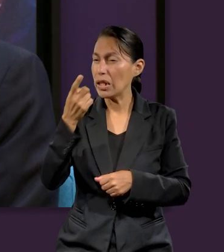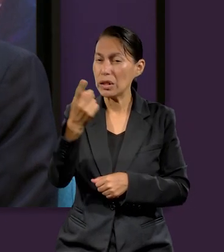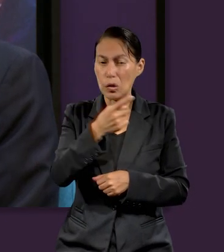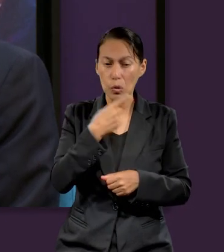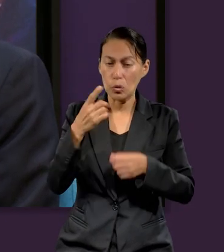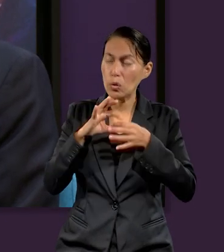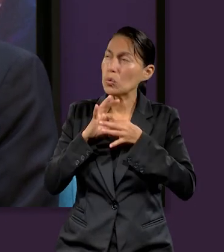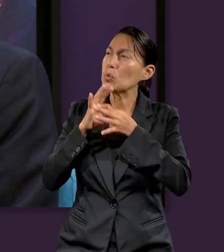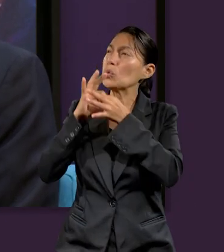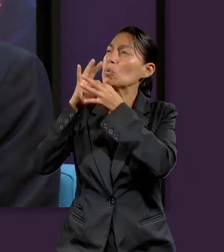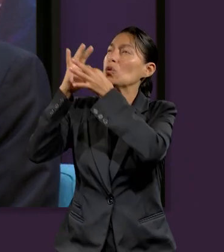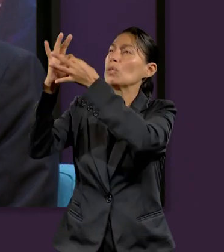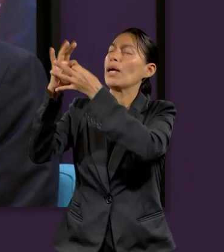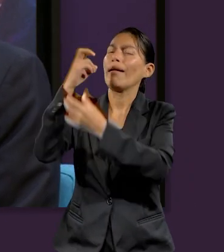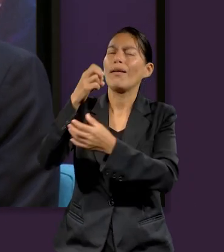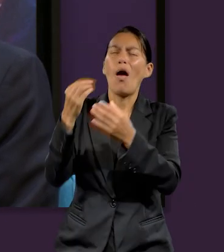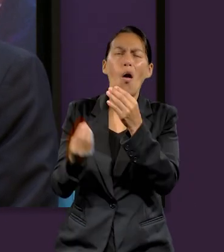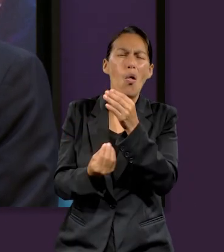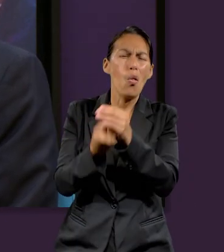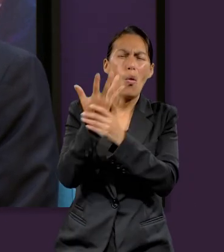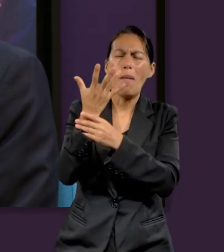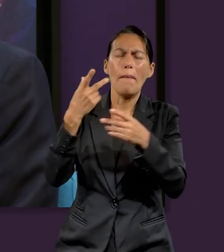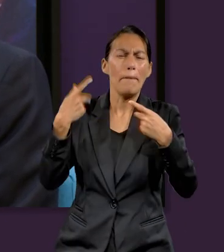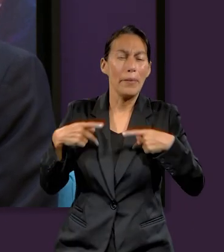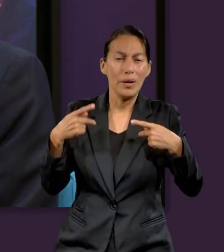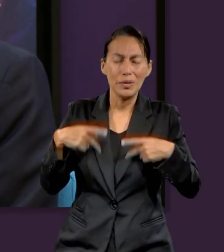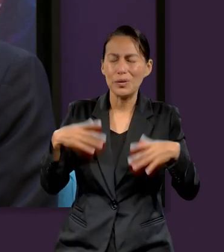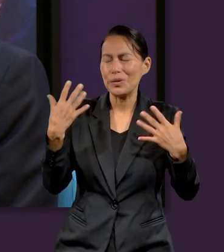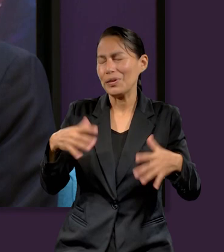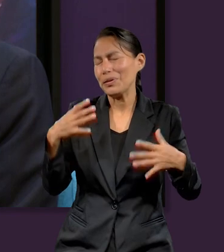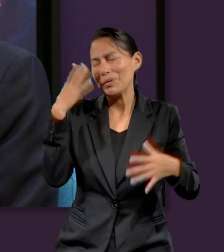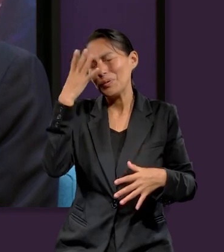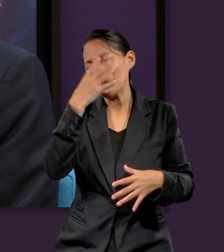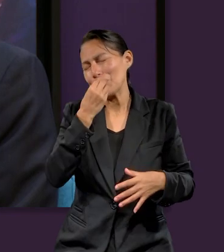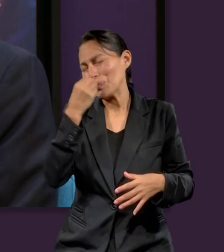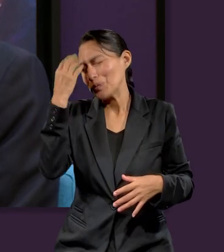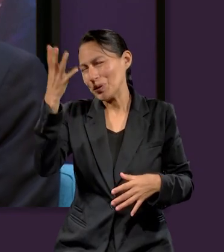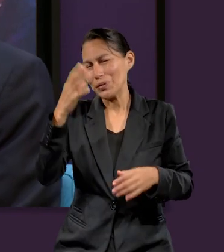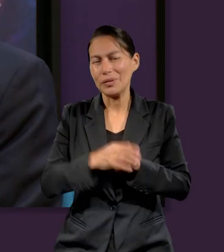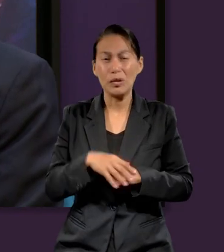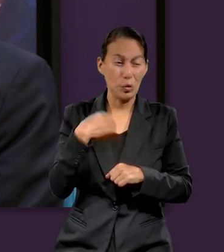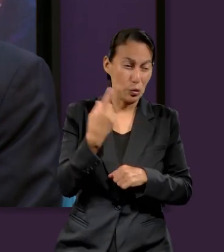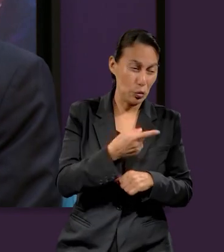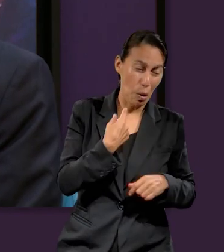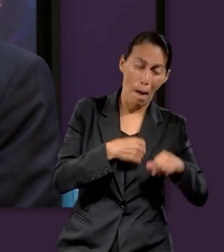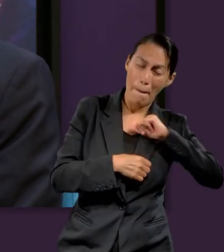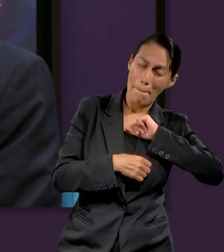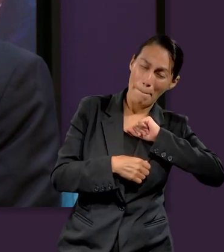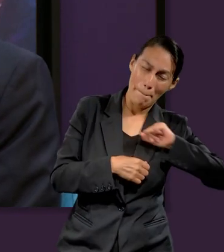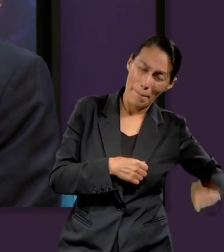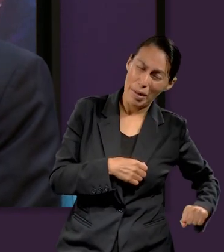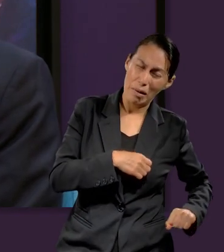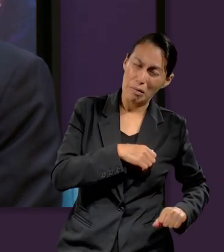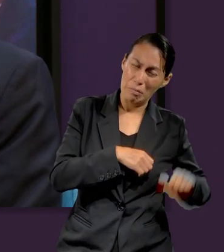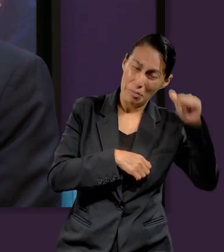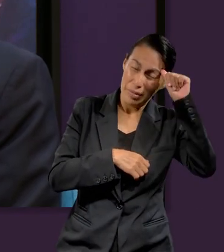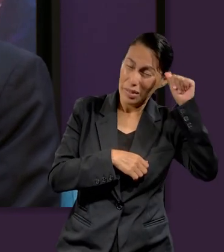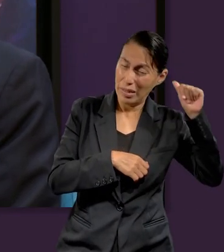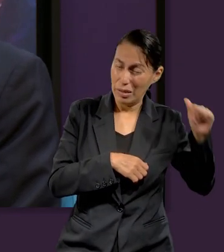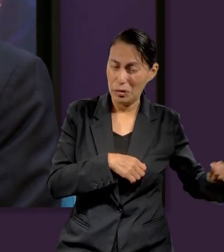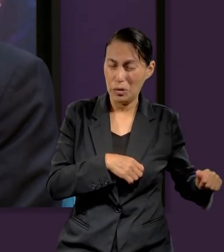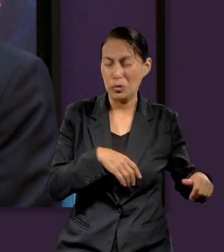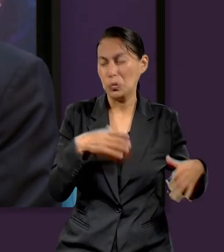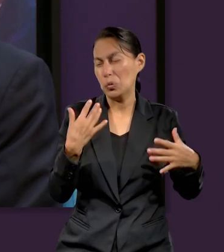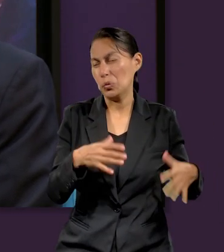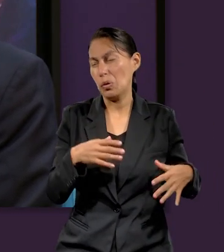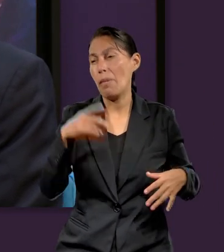es una nueva criatura. Entonces, esta redención que Él nos da, que nos permite, de un mundo caído, nos permite poder levantarnos a